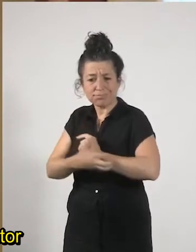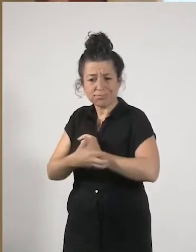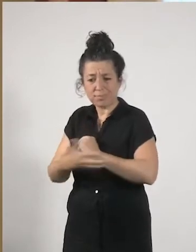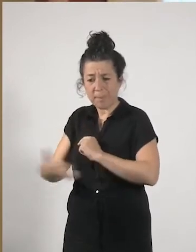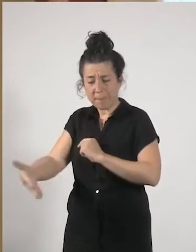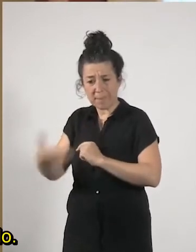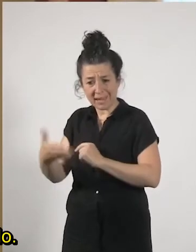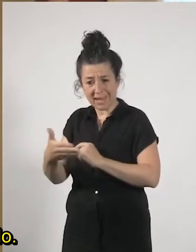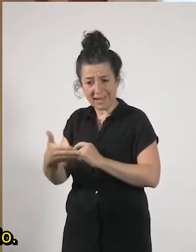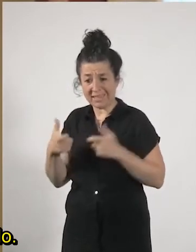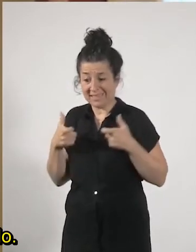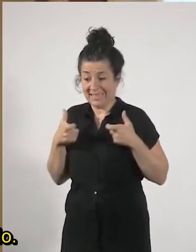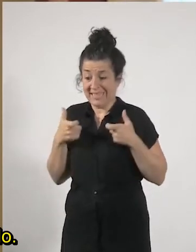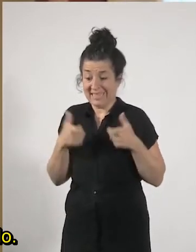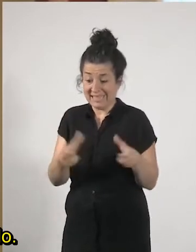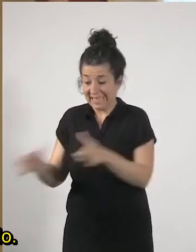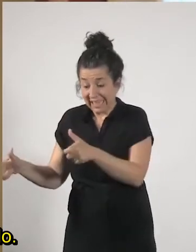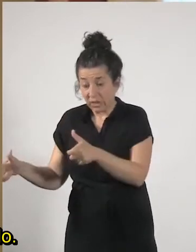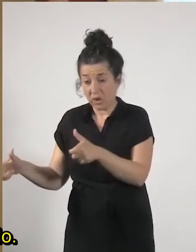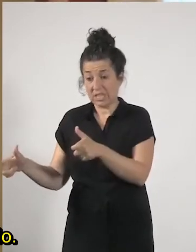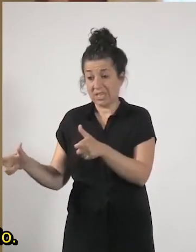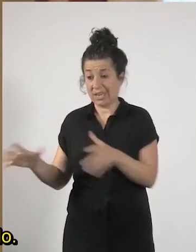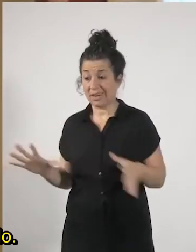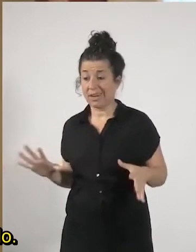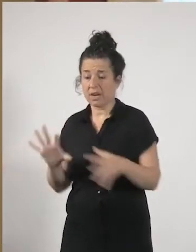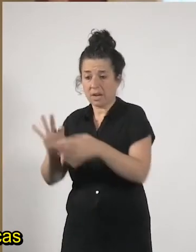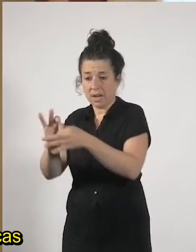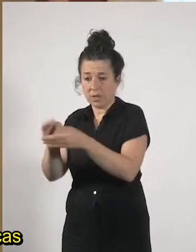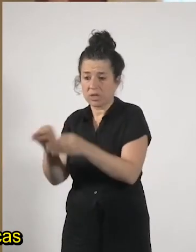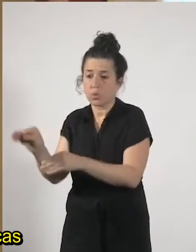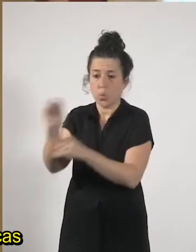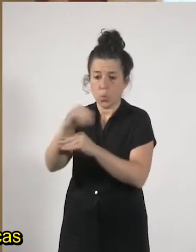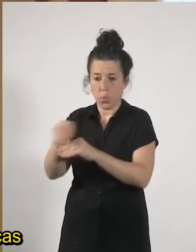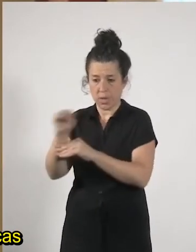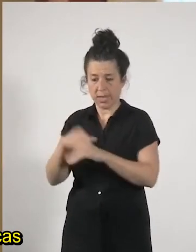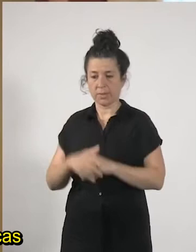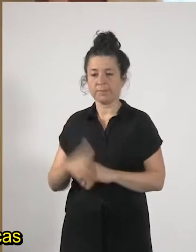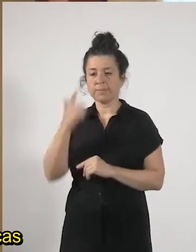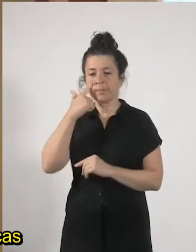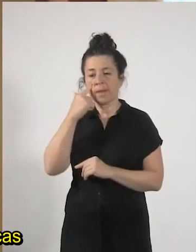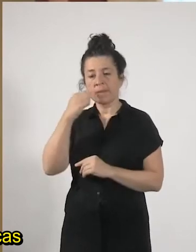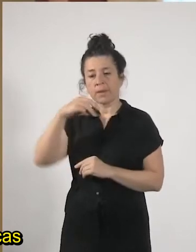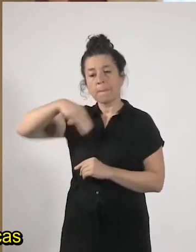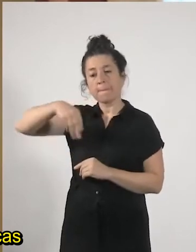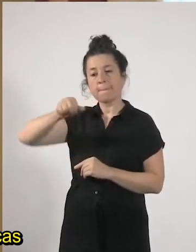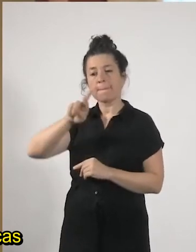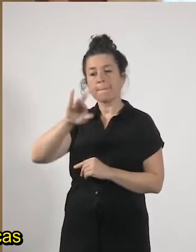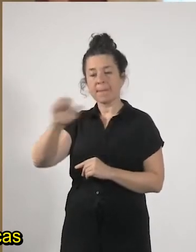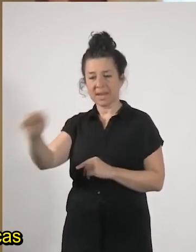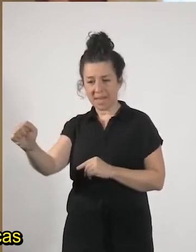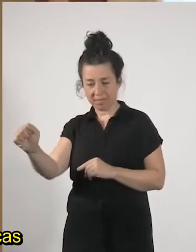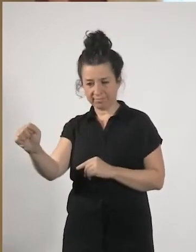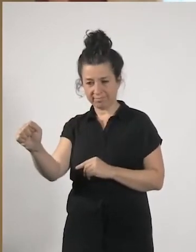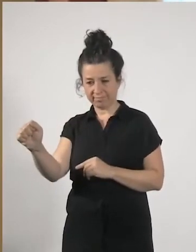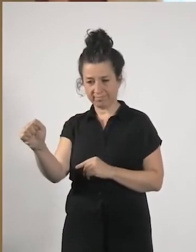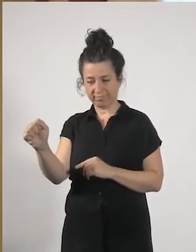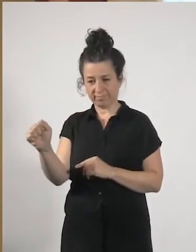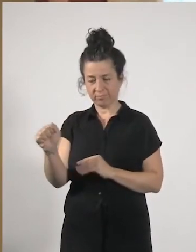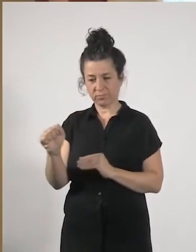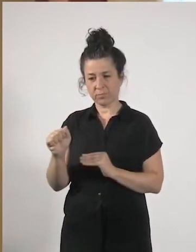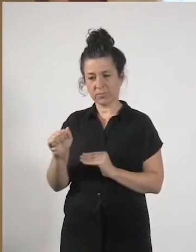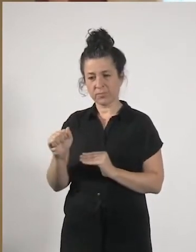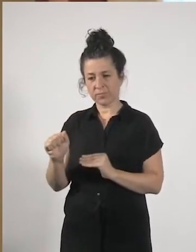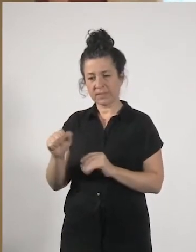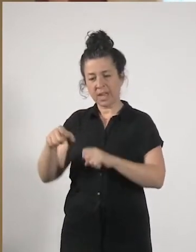sector o los sectores vinculados al cuidado. María, ¿cuáles son las características de esta